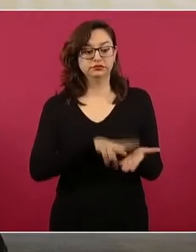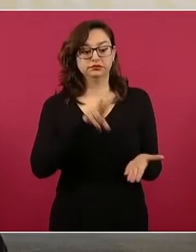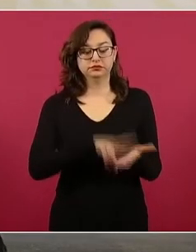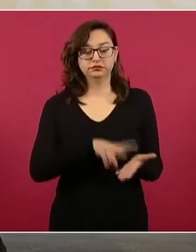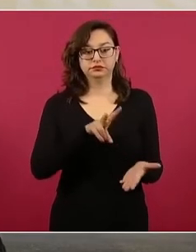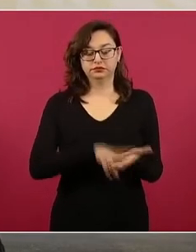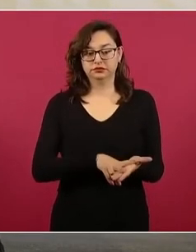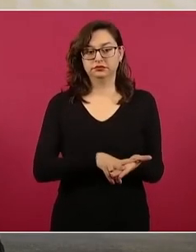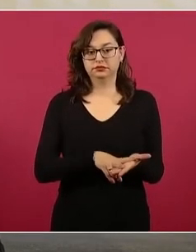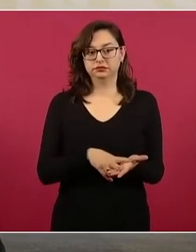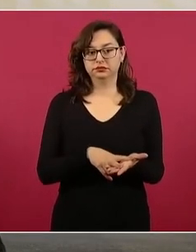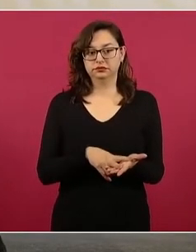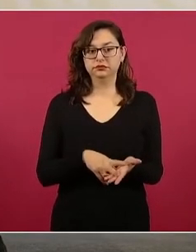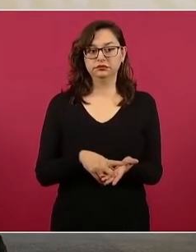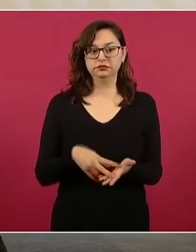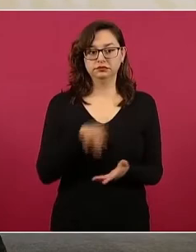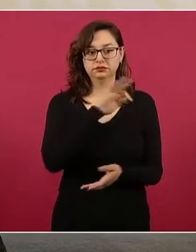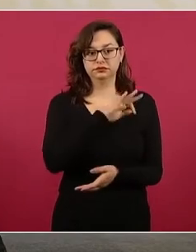sexenio.